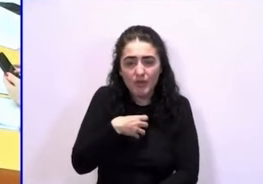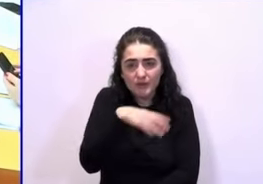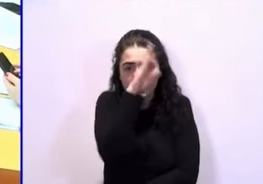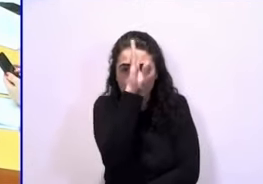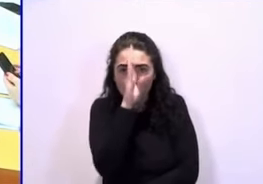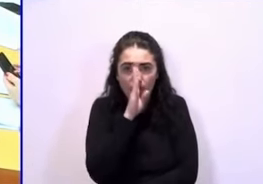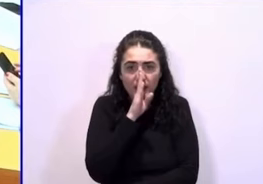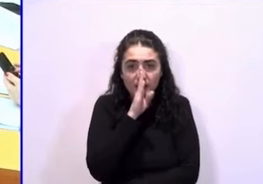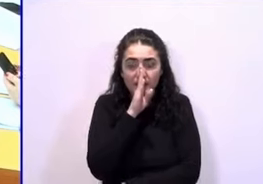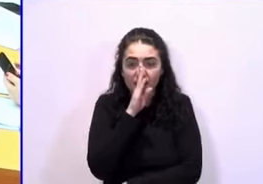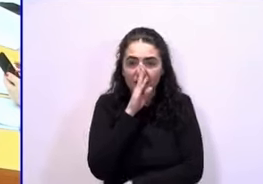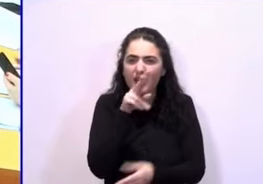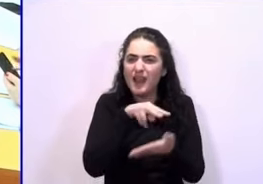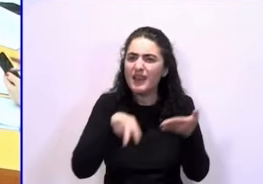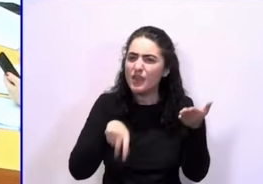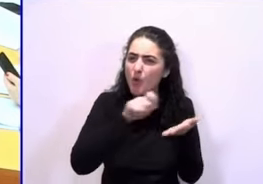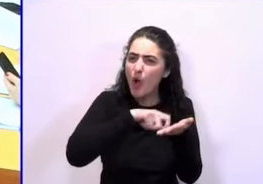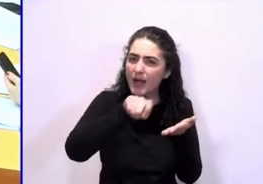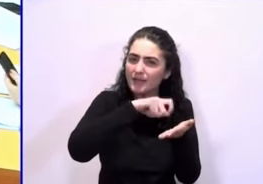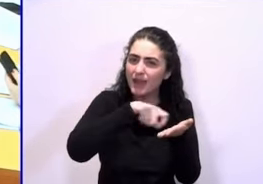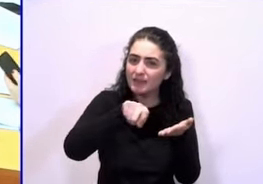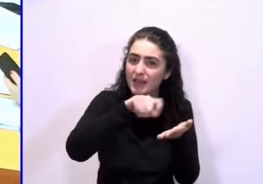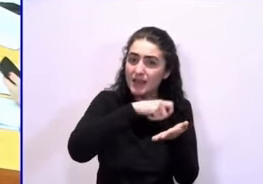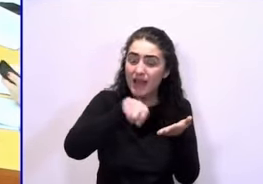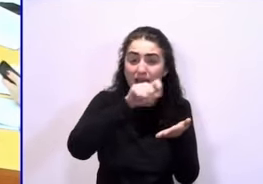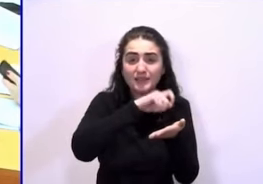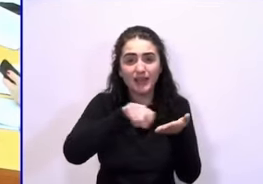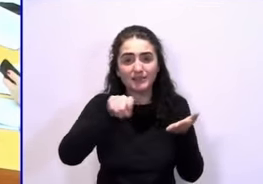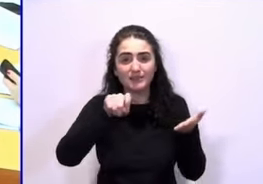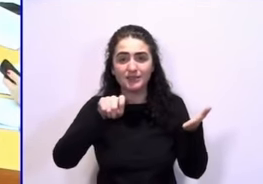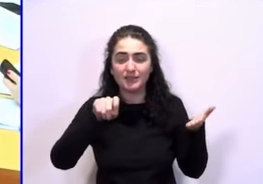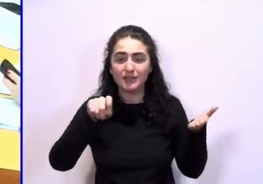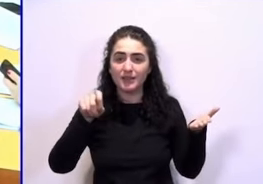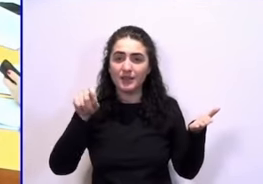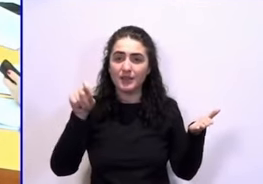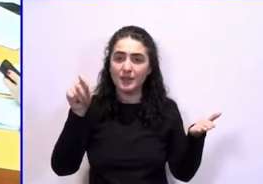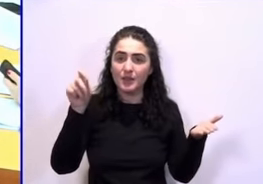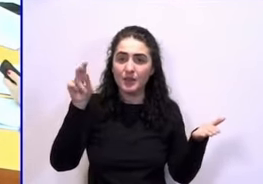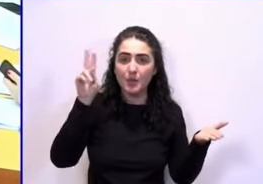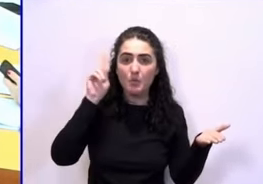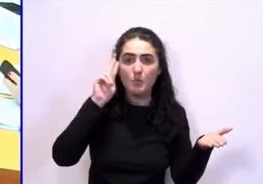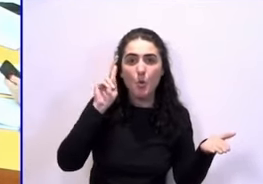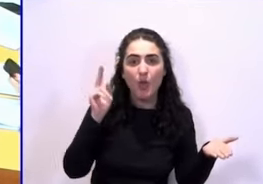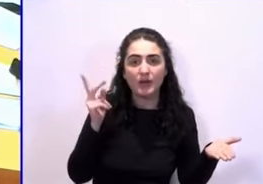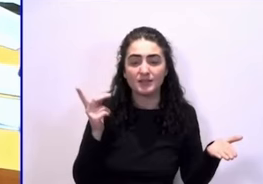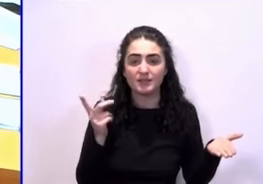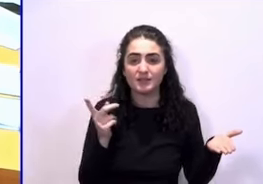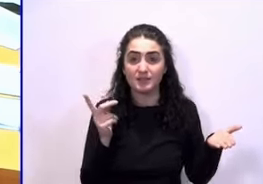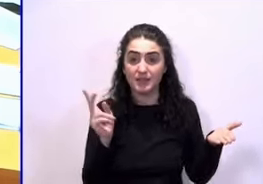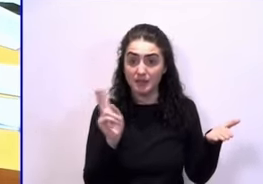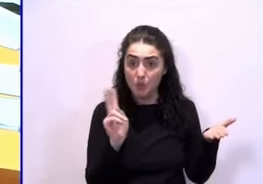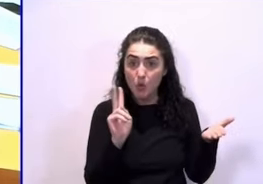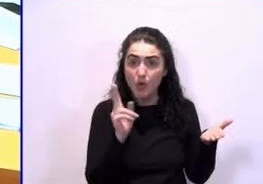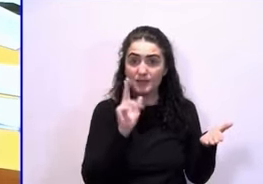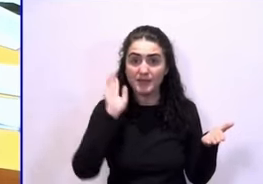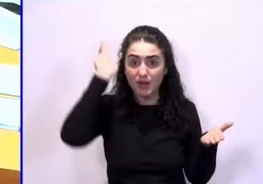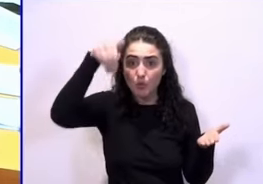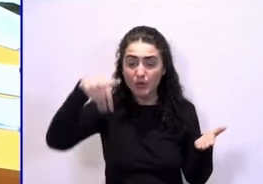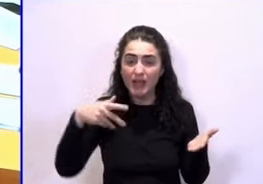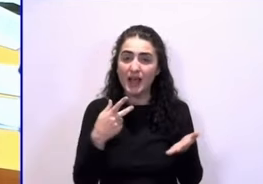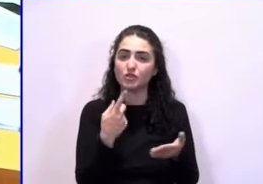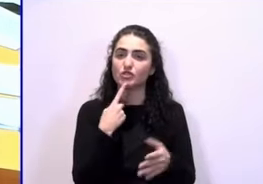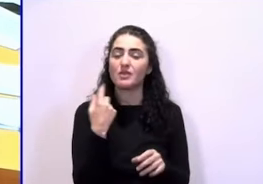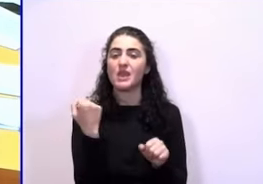¿Ha leído usted las cartas de las viudas de los republicanos, a los que le rechazaban en un puesto de